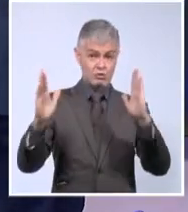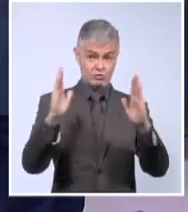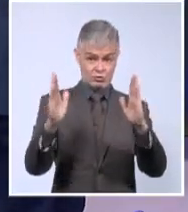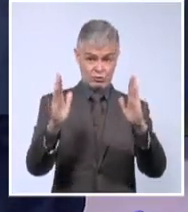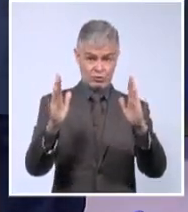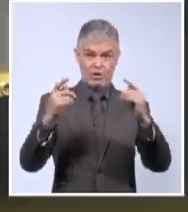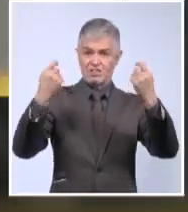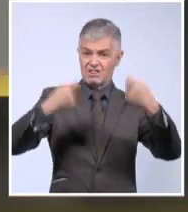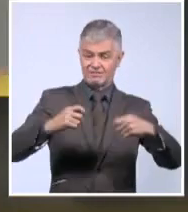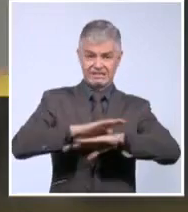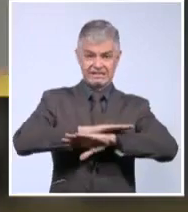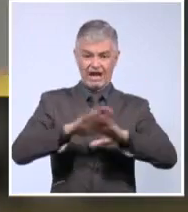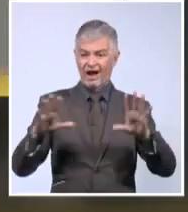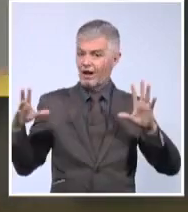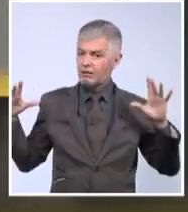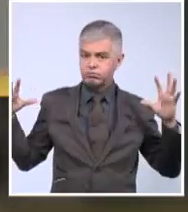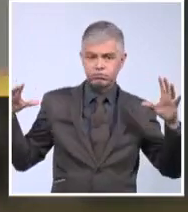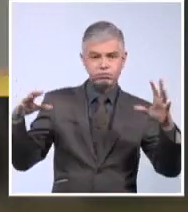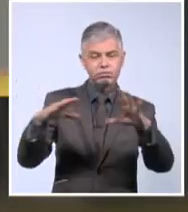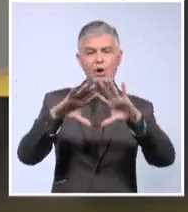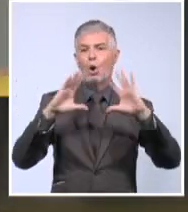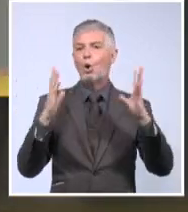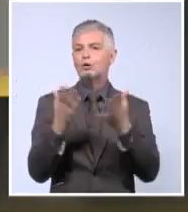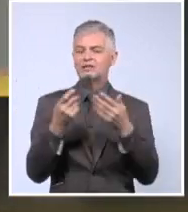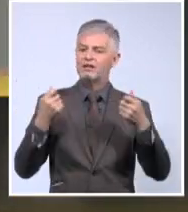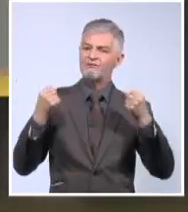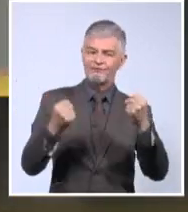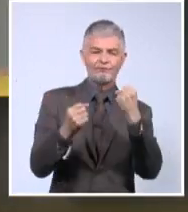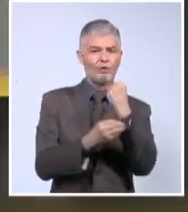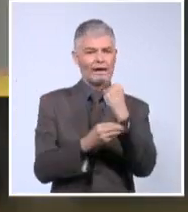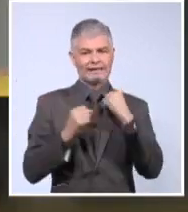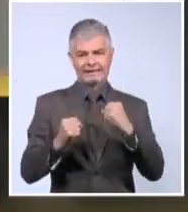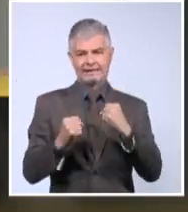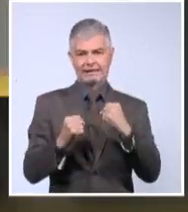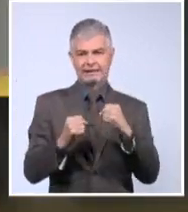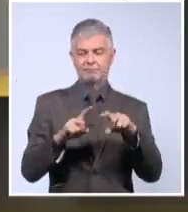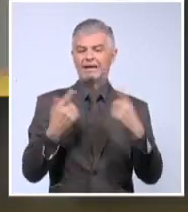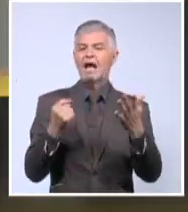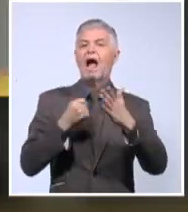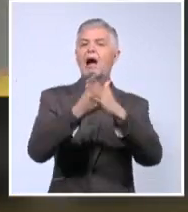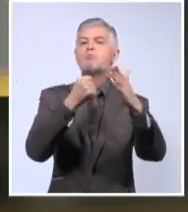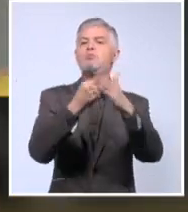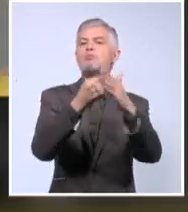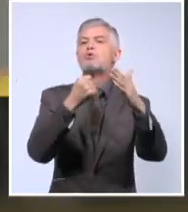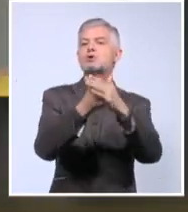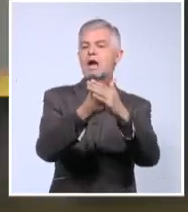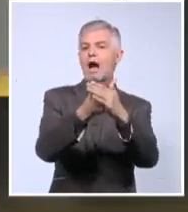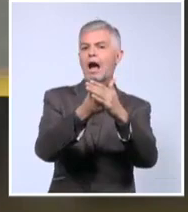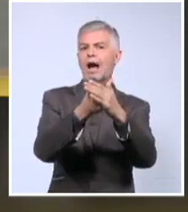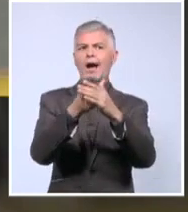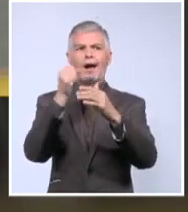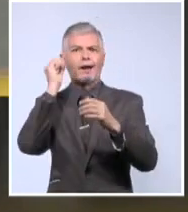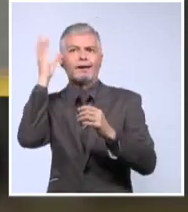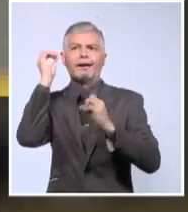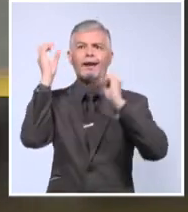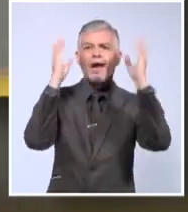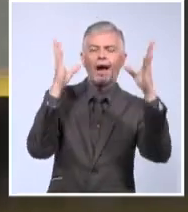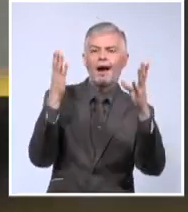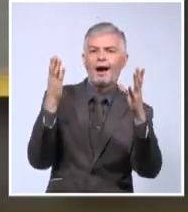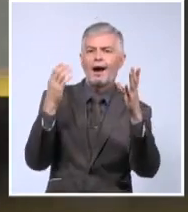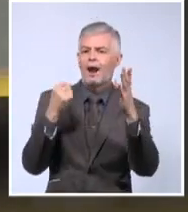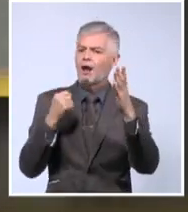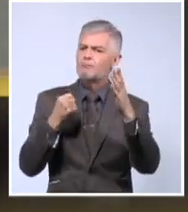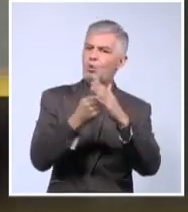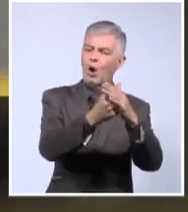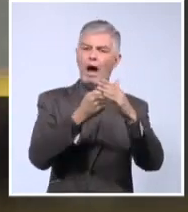de movilización constante, intensa, para apoyar, para hacer iniciativas, para empujar todo lo que podamos.